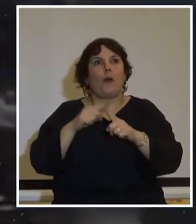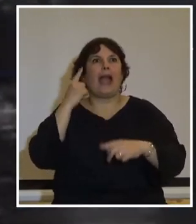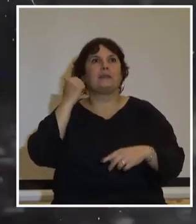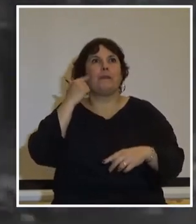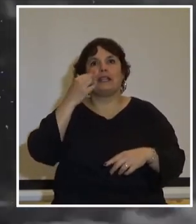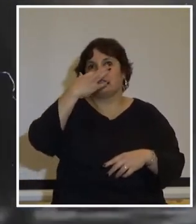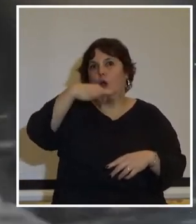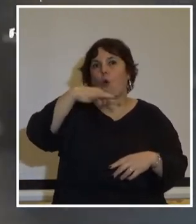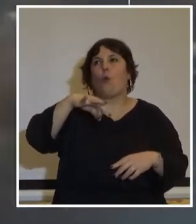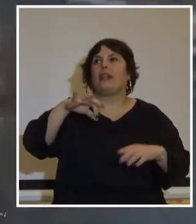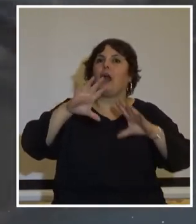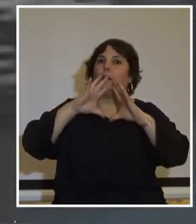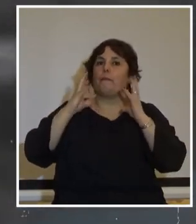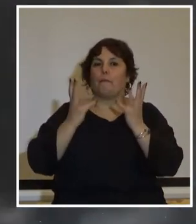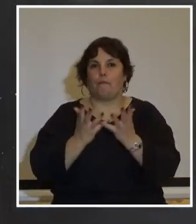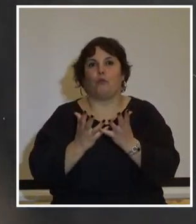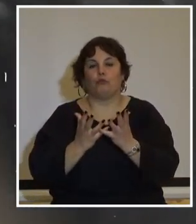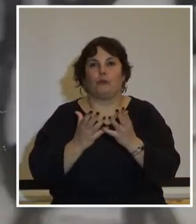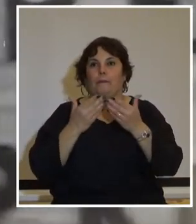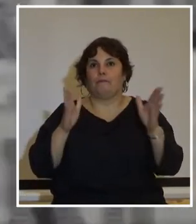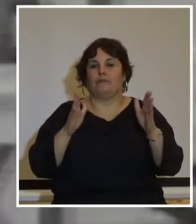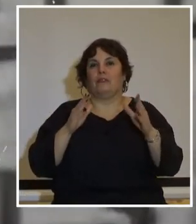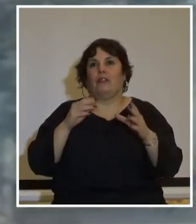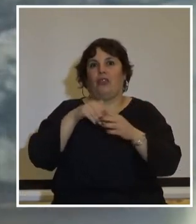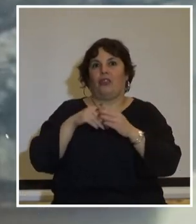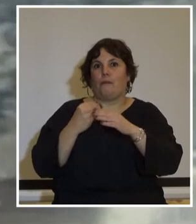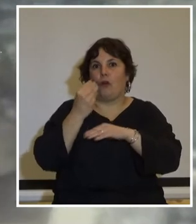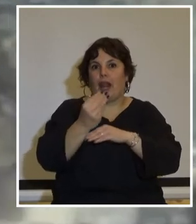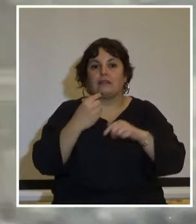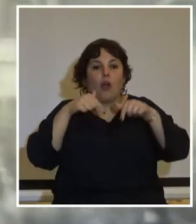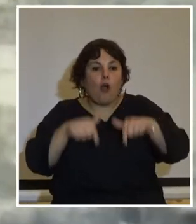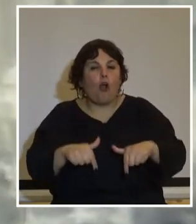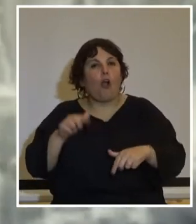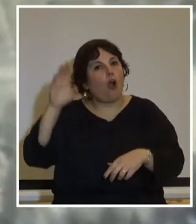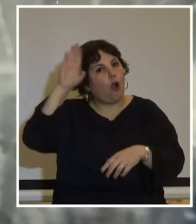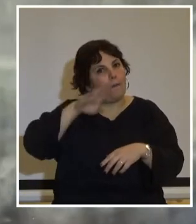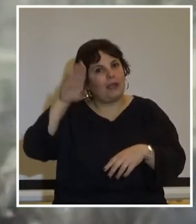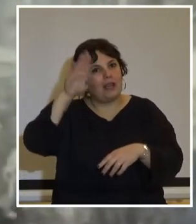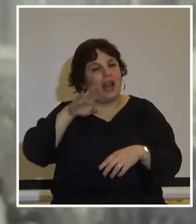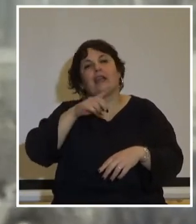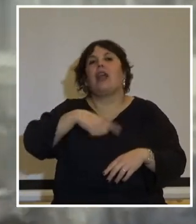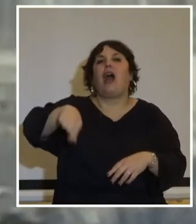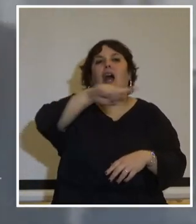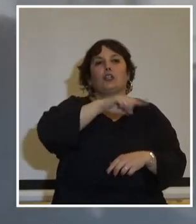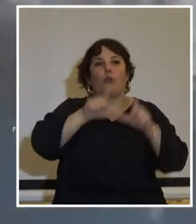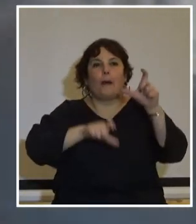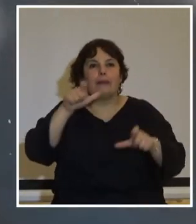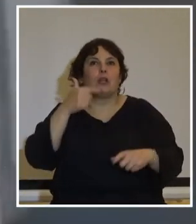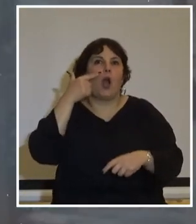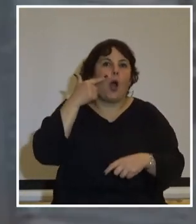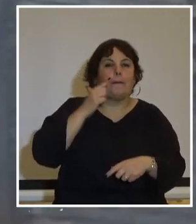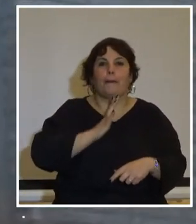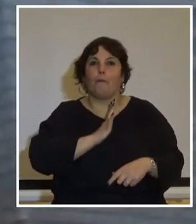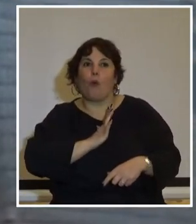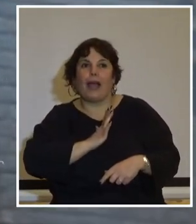única en el mundo en defensa de la democracia. Hoy, rendimos homenaje a todos aquellos hombres y mujeres